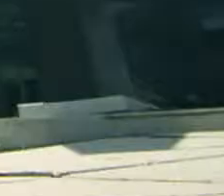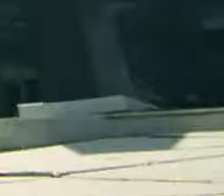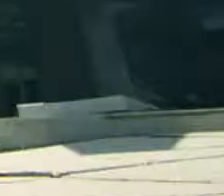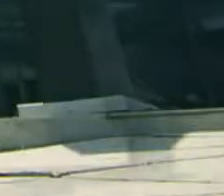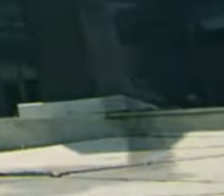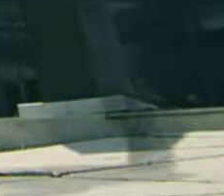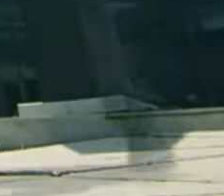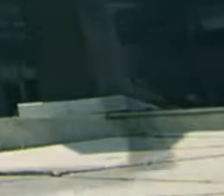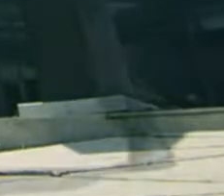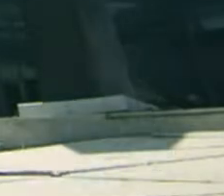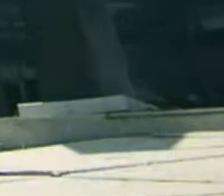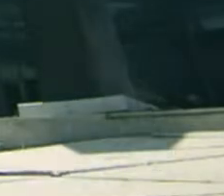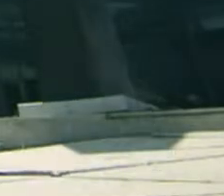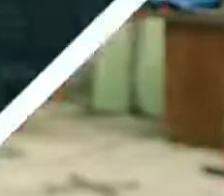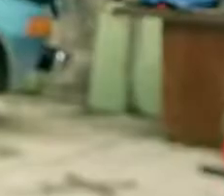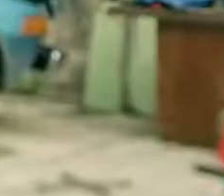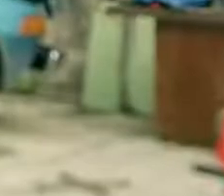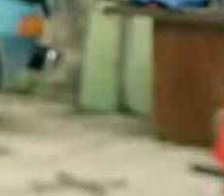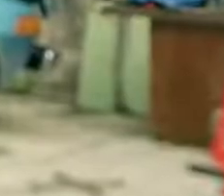Mula.